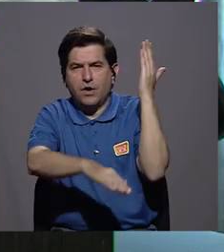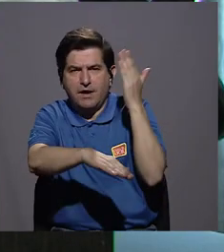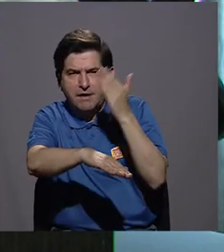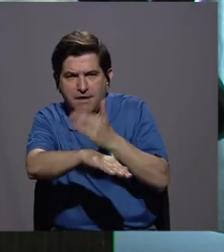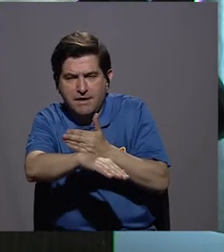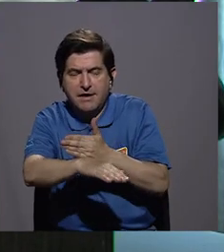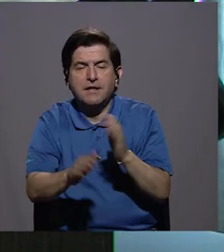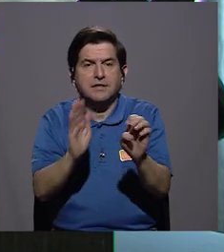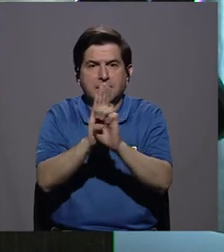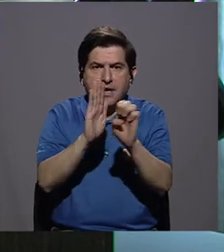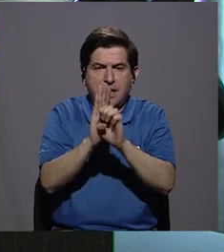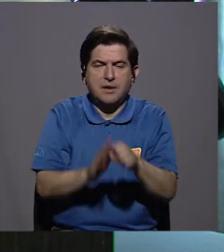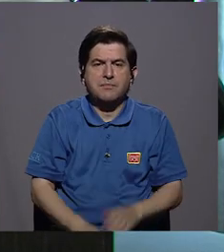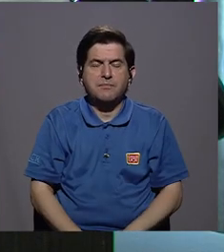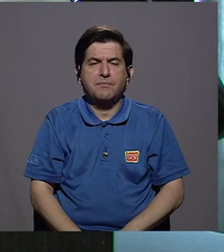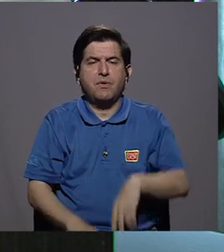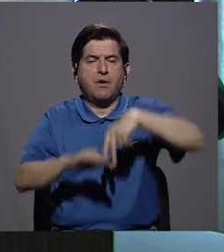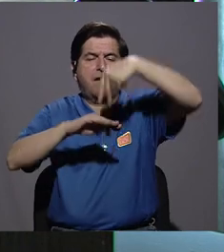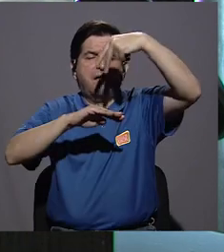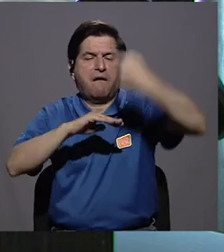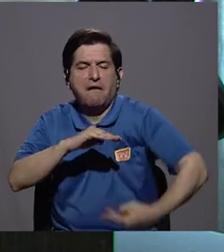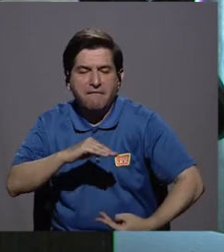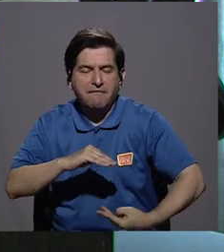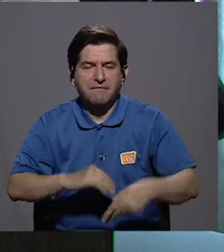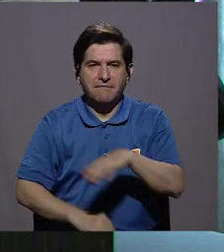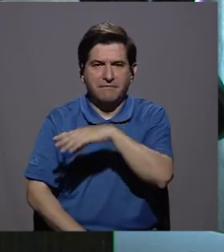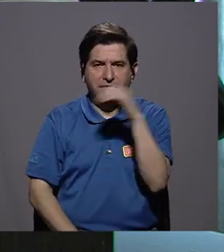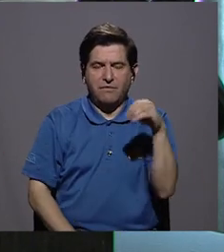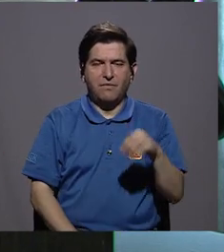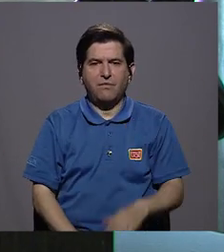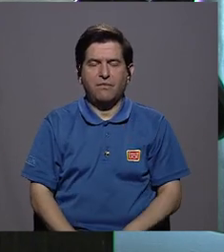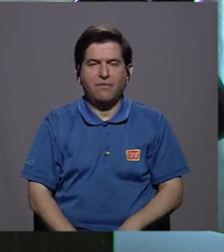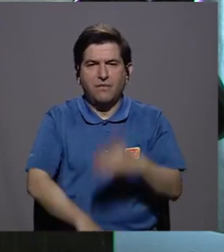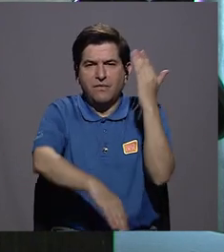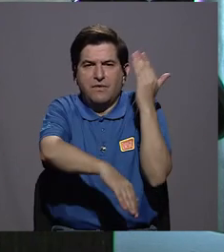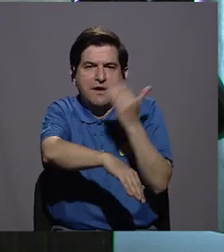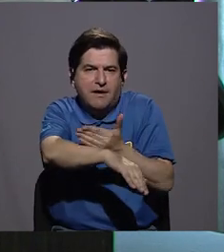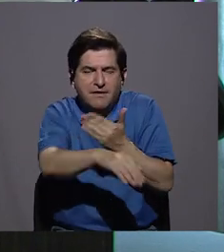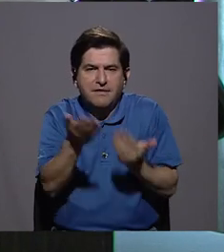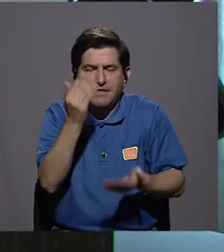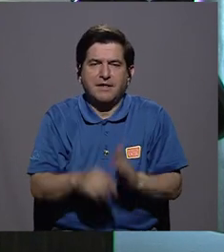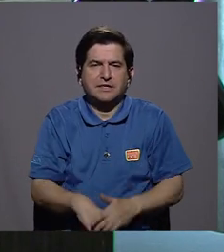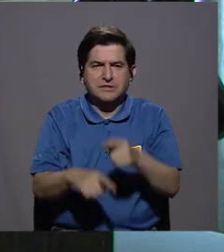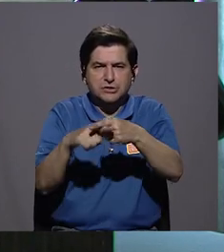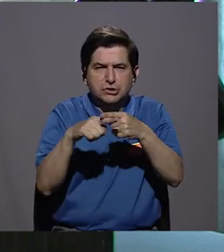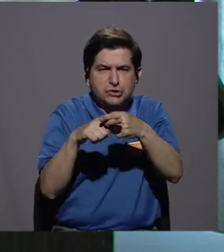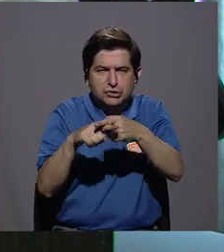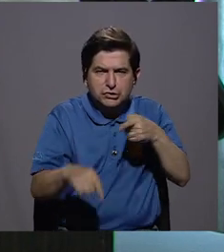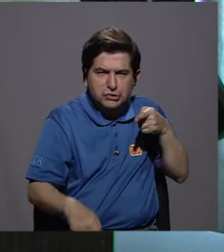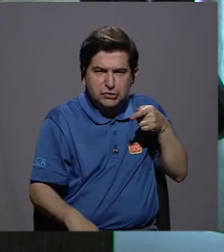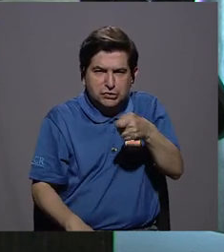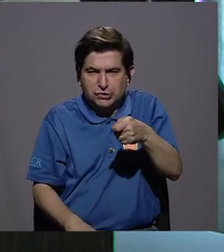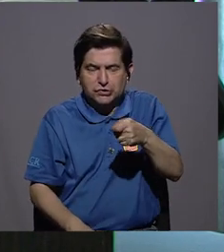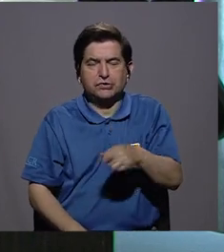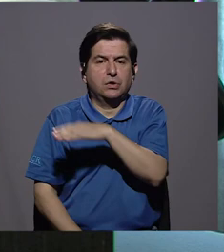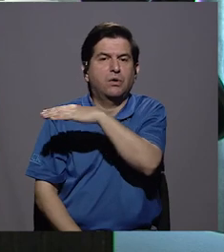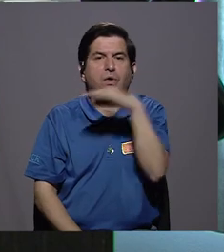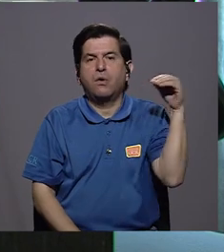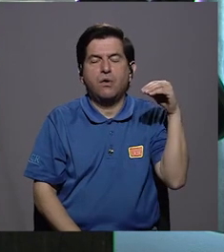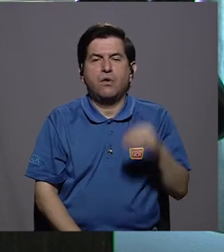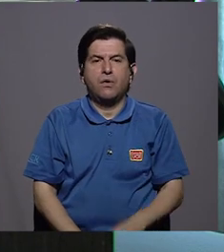heridas, por ejemplo, por alguna caída, heridas propinadas por algún cuchillo, heridas